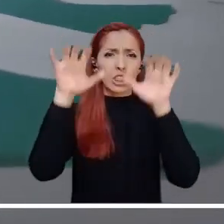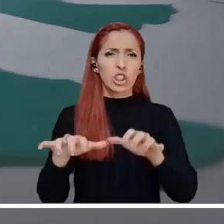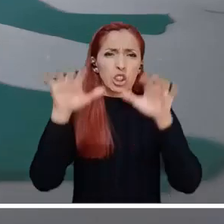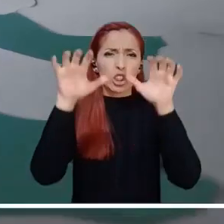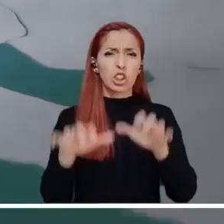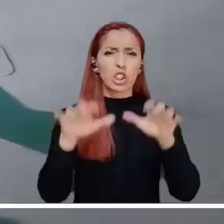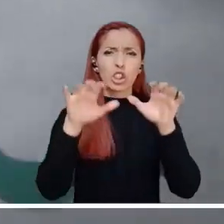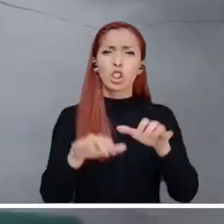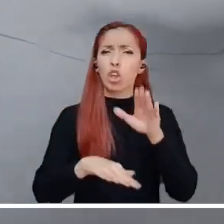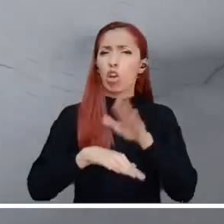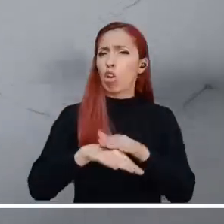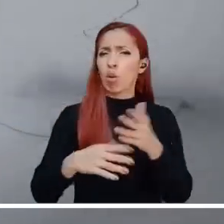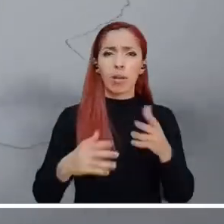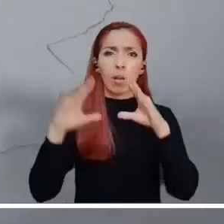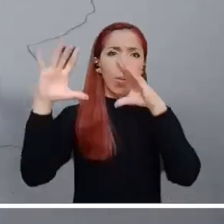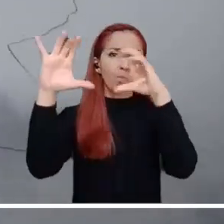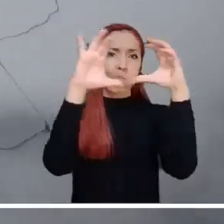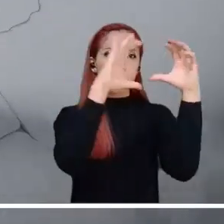encapotado.